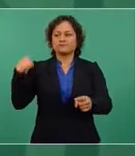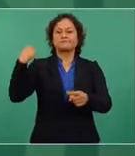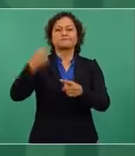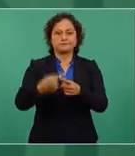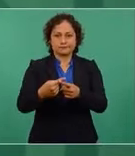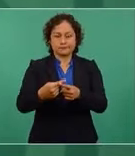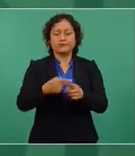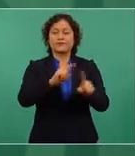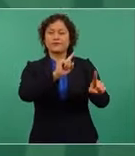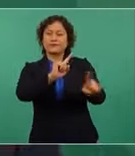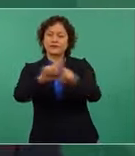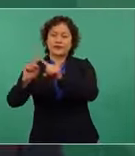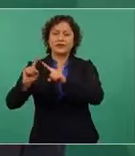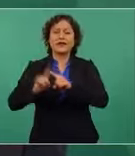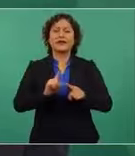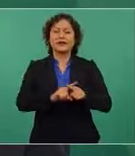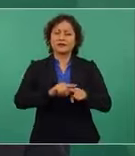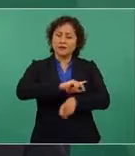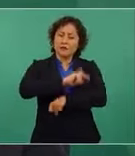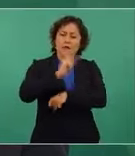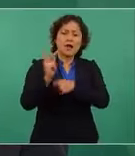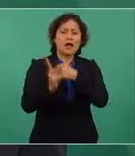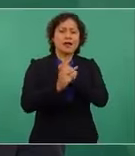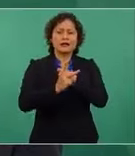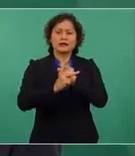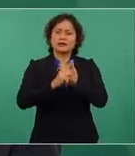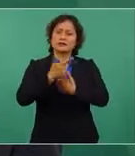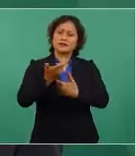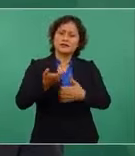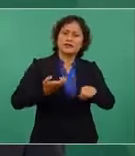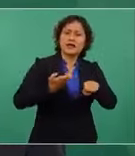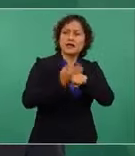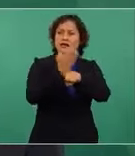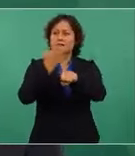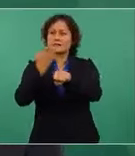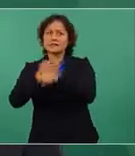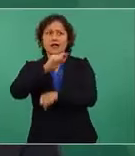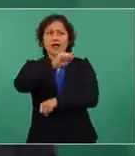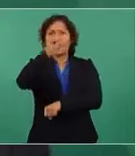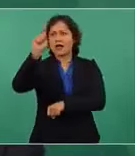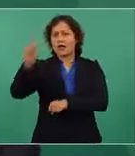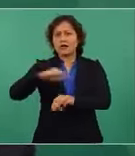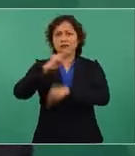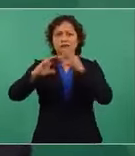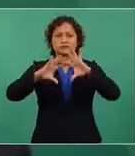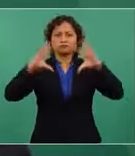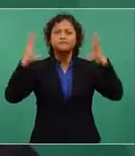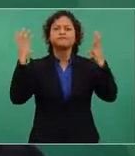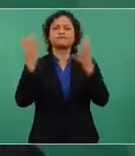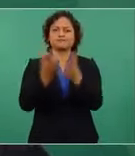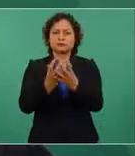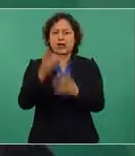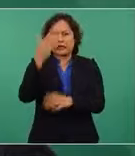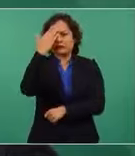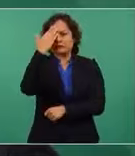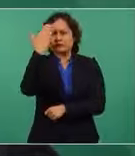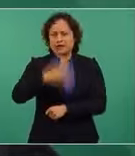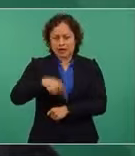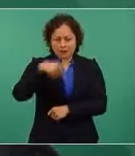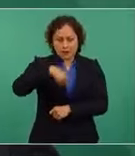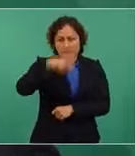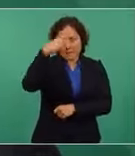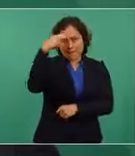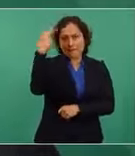organizaciones regionales, países están estableciendo contacto con nuestras representaciones diplomáticas para